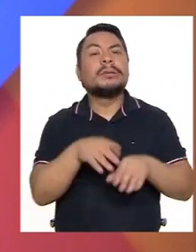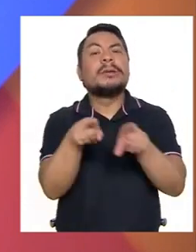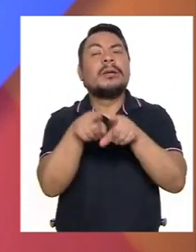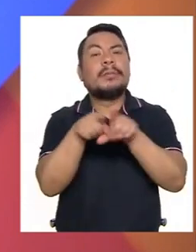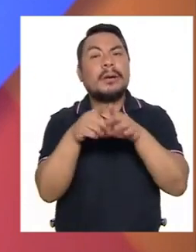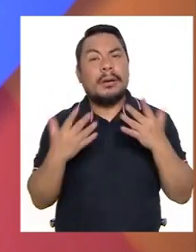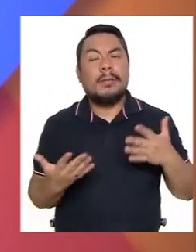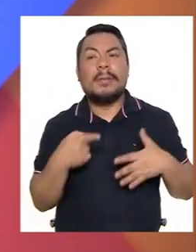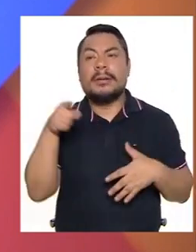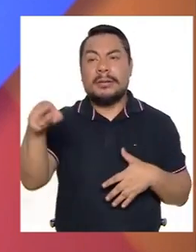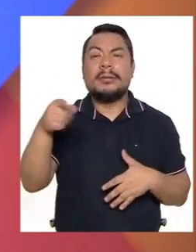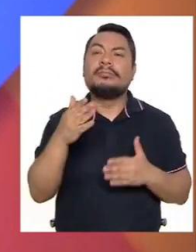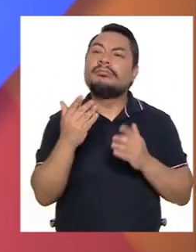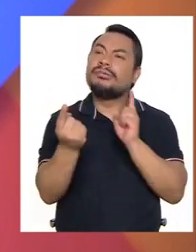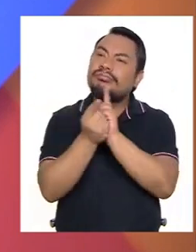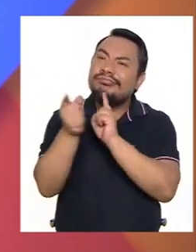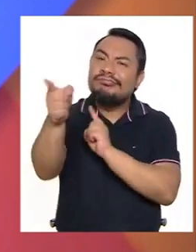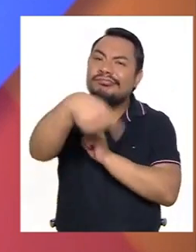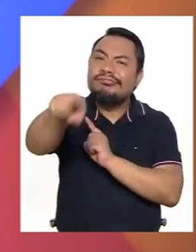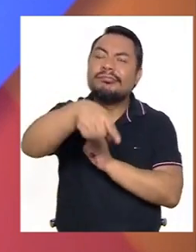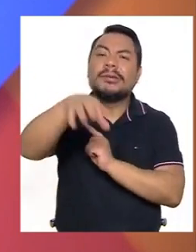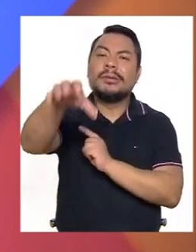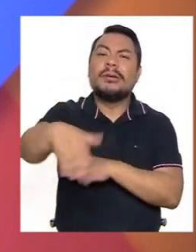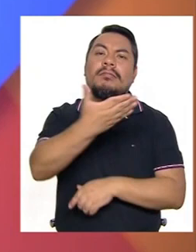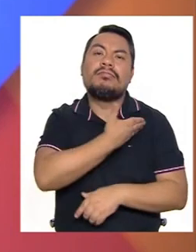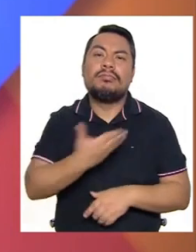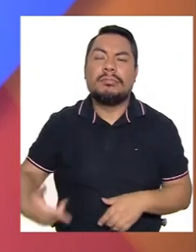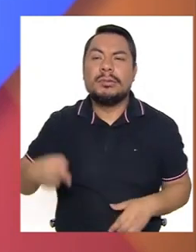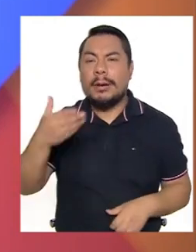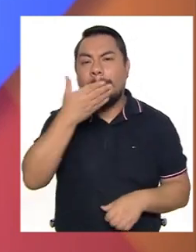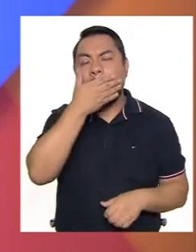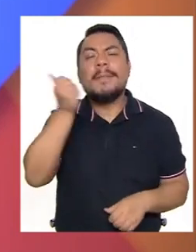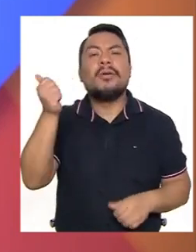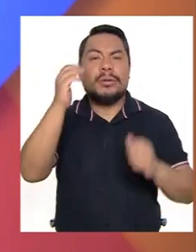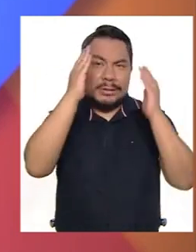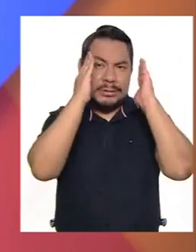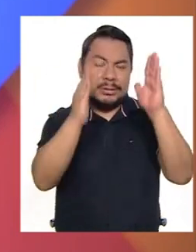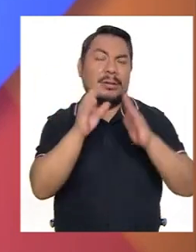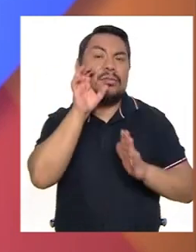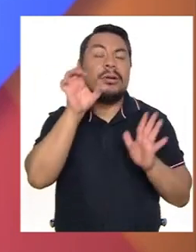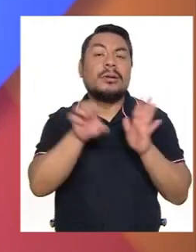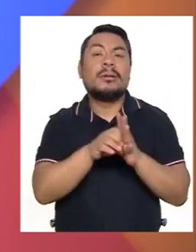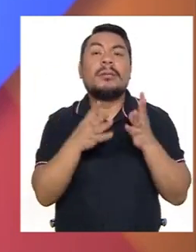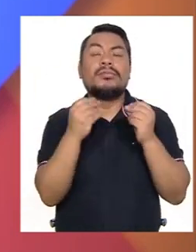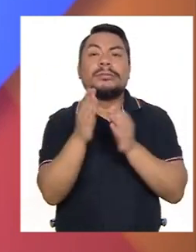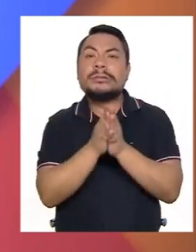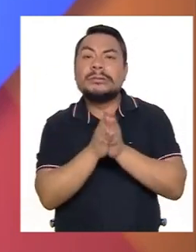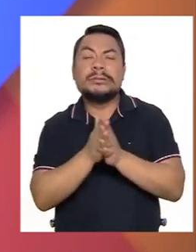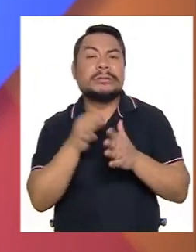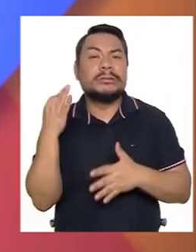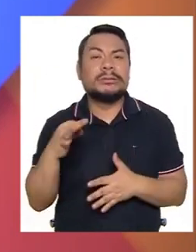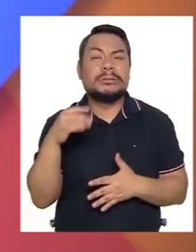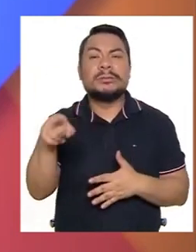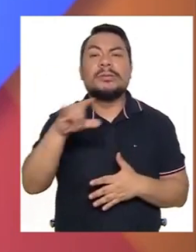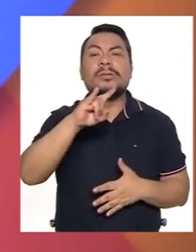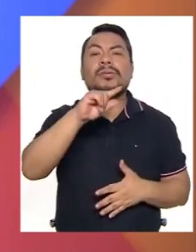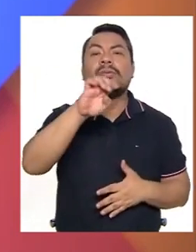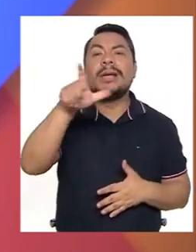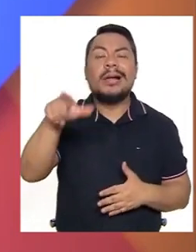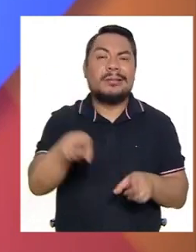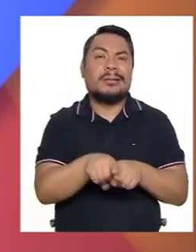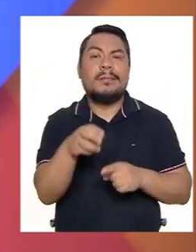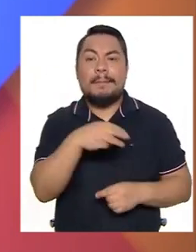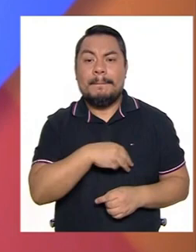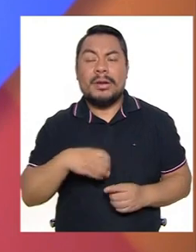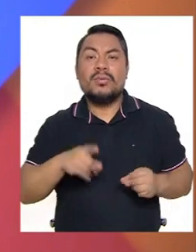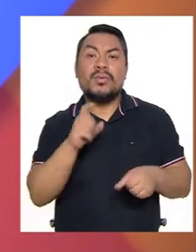también a las instituciones públicas, ¿no? Para que mejoren la atención. Por ejemplo, hay muchas expectativas siempre con las UGELES, con el